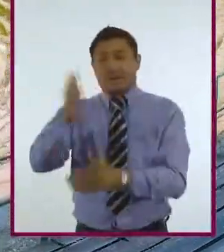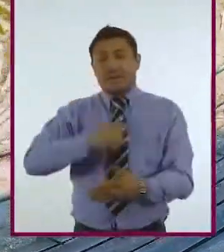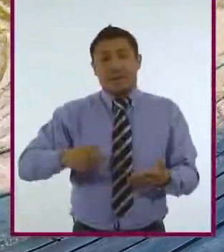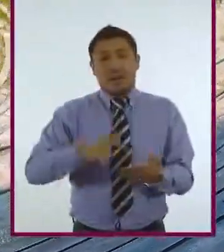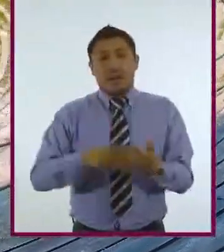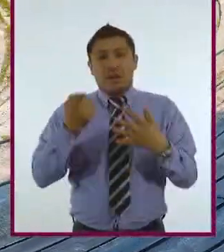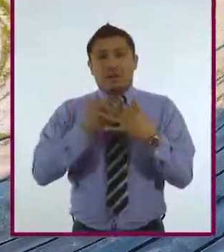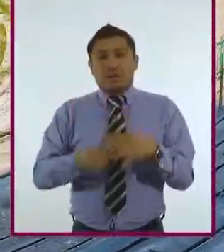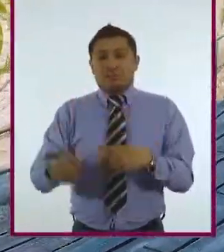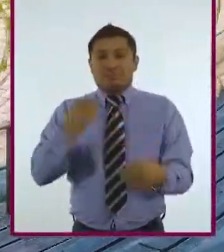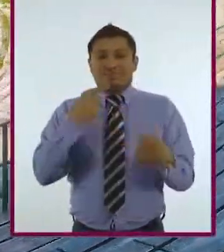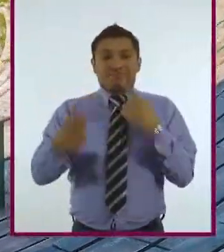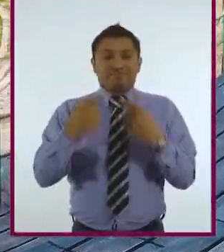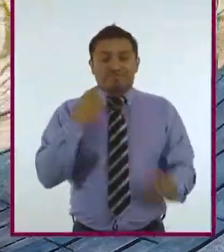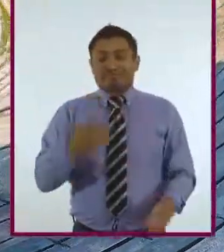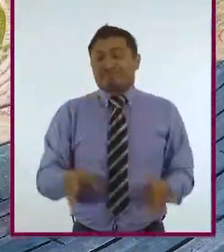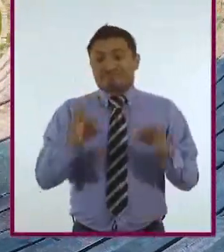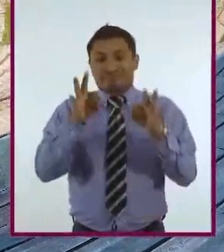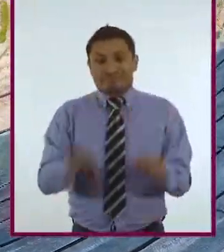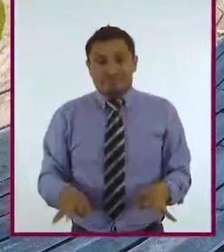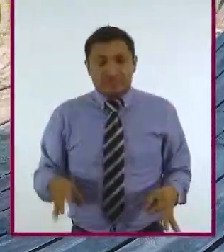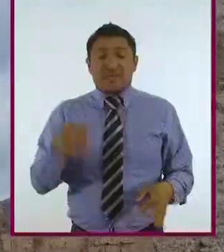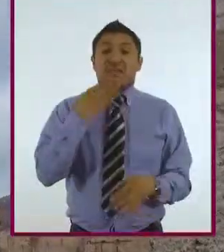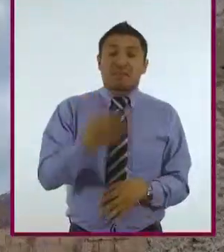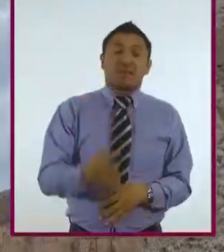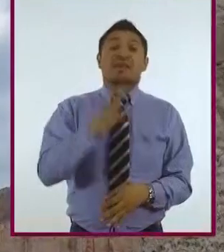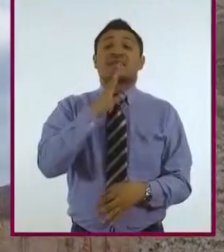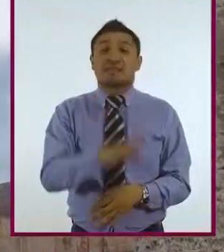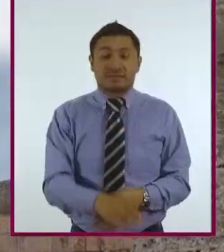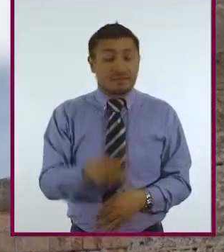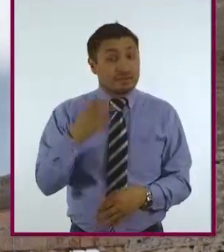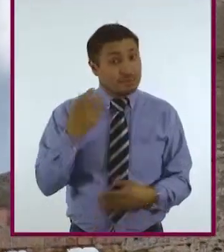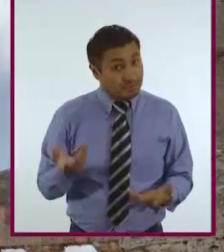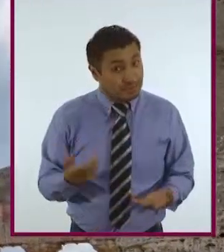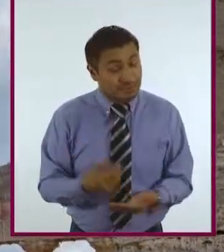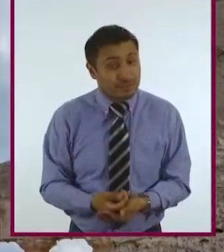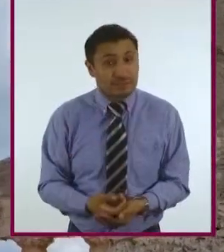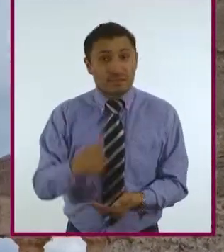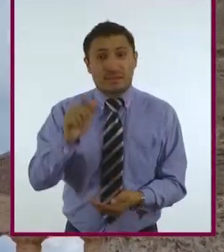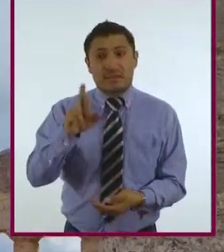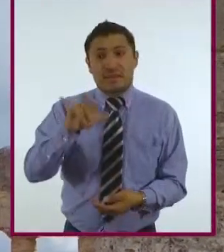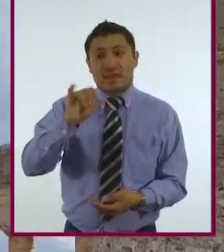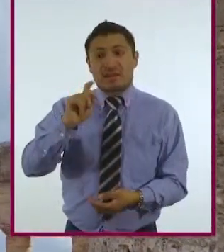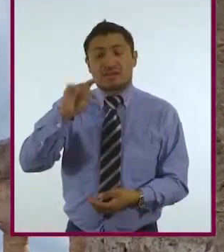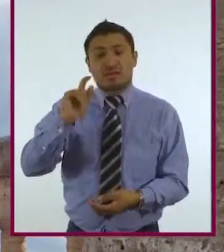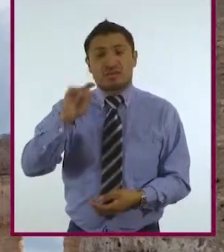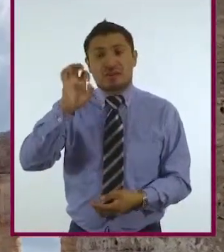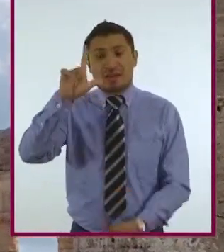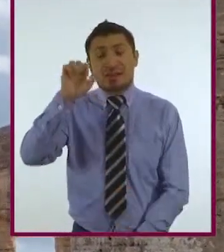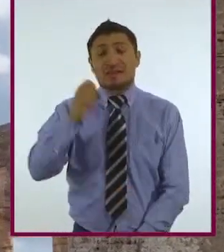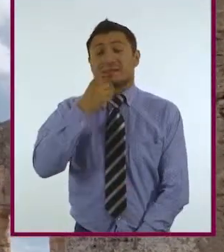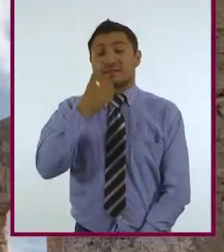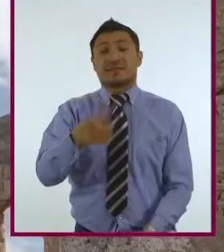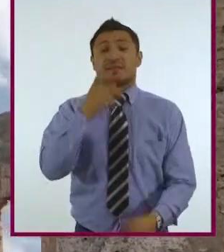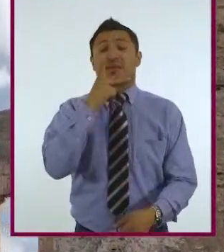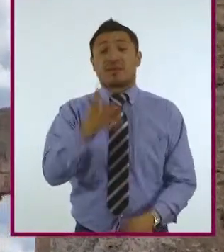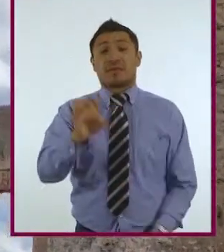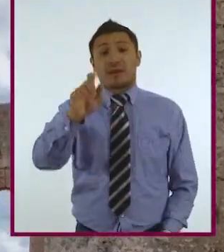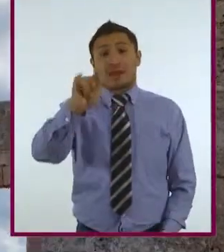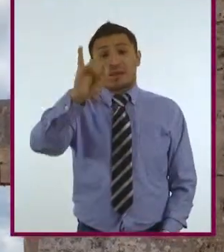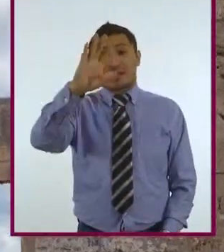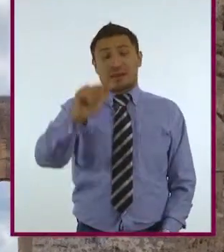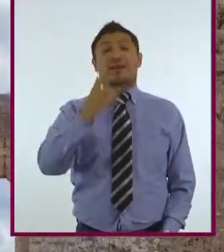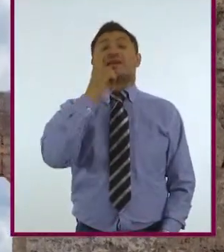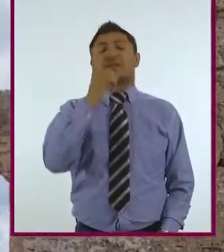en donde se inició la discusión sistemática sobre el bien y el mal. De hecho, Aristóteles habría sido quien acuñó el término de ética